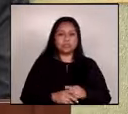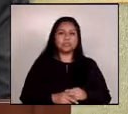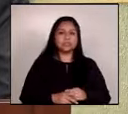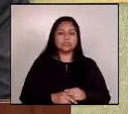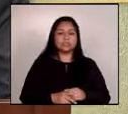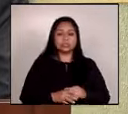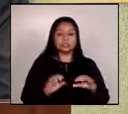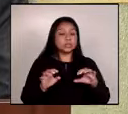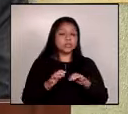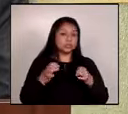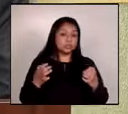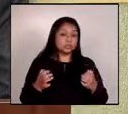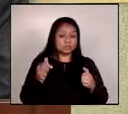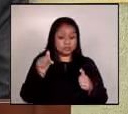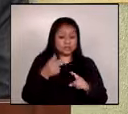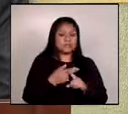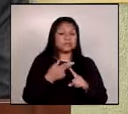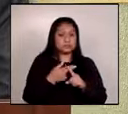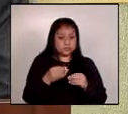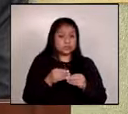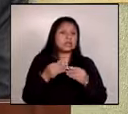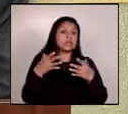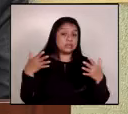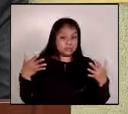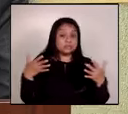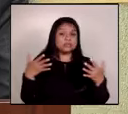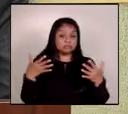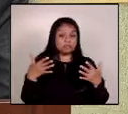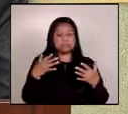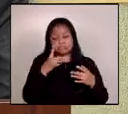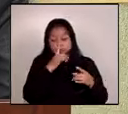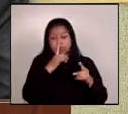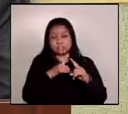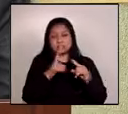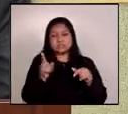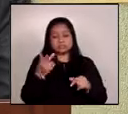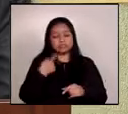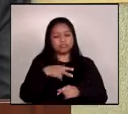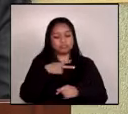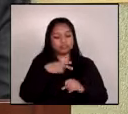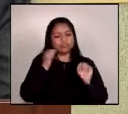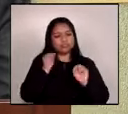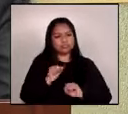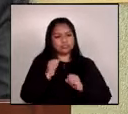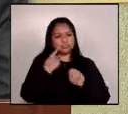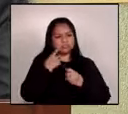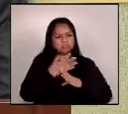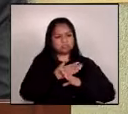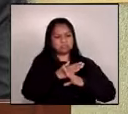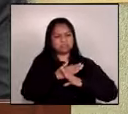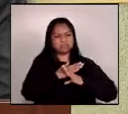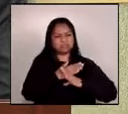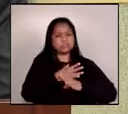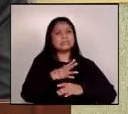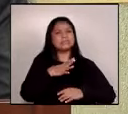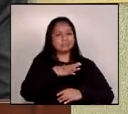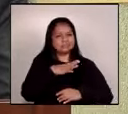definitivamente el reto es grande y sin lugar a dudas encontraremos fuertes resistencias en el camino